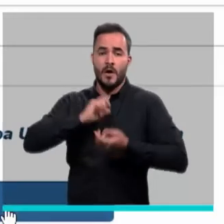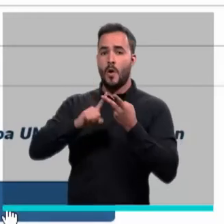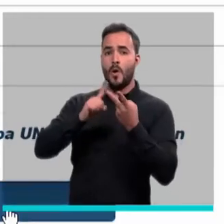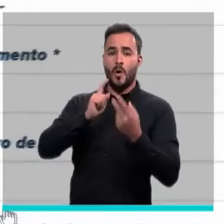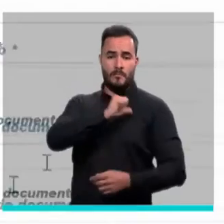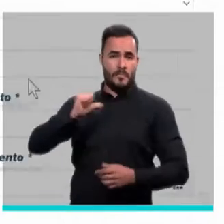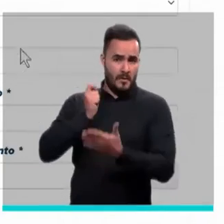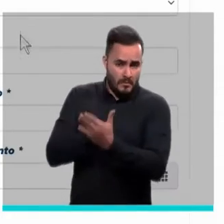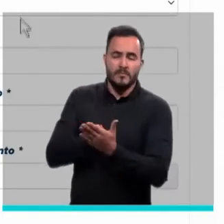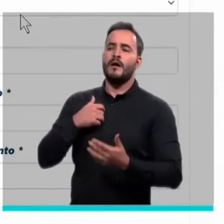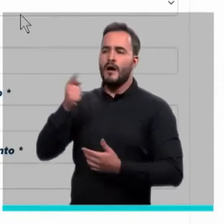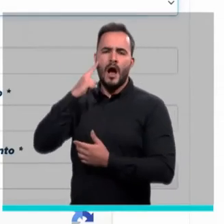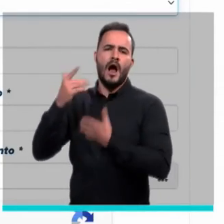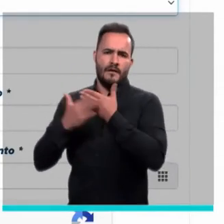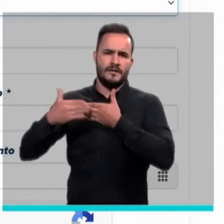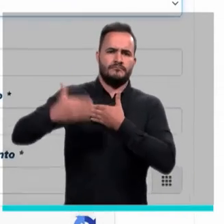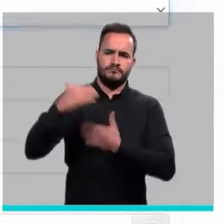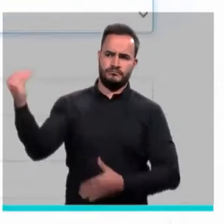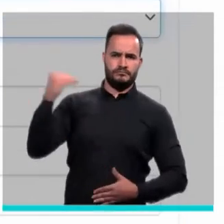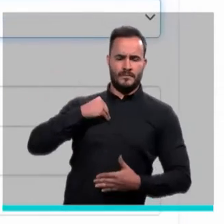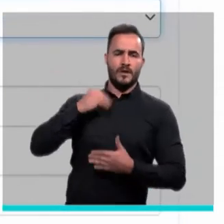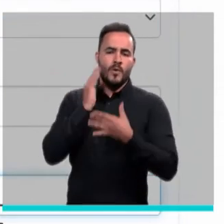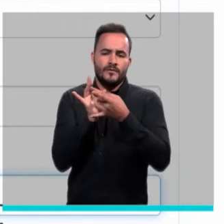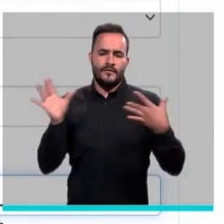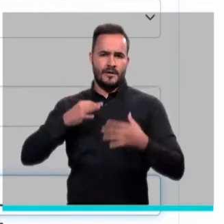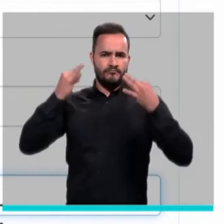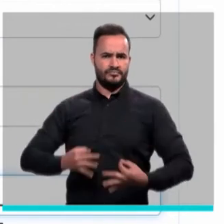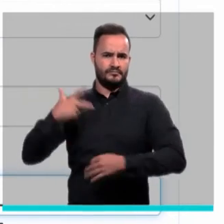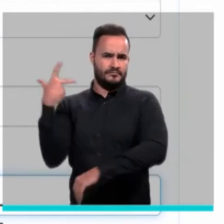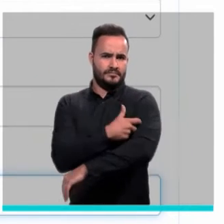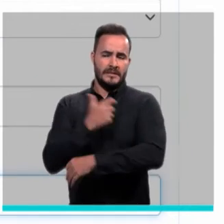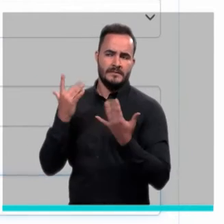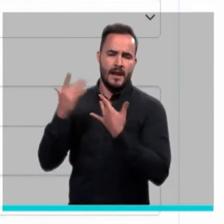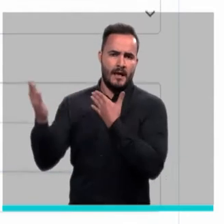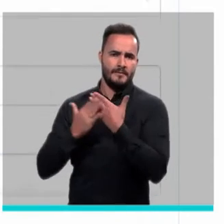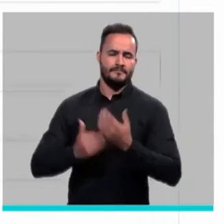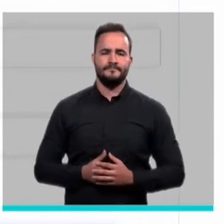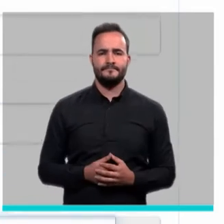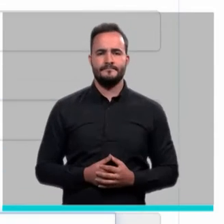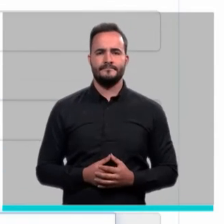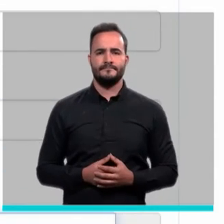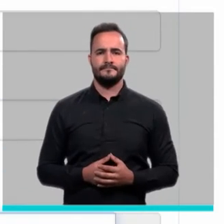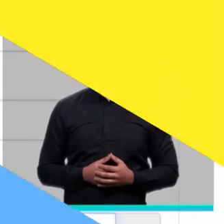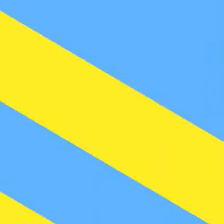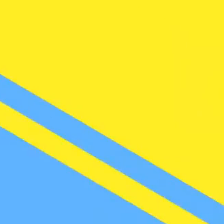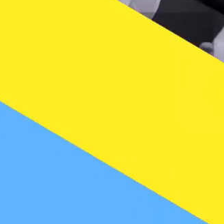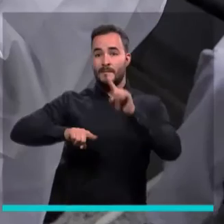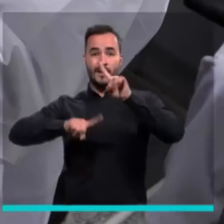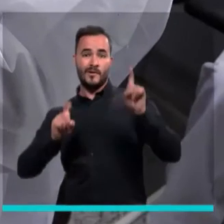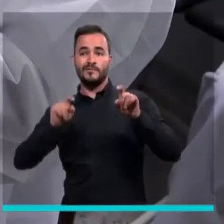lo tiene caracterizado y le informará fecha y hora de vacunación cuando llegue la etapa en que le corresponda la aplicación de la dosis.